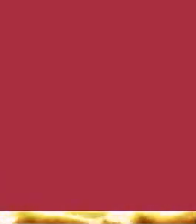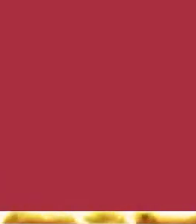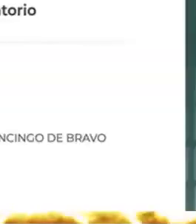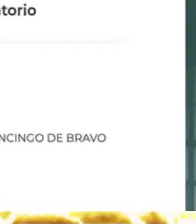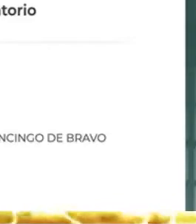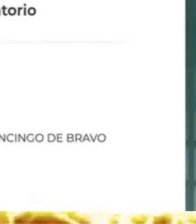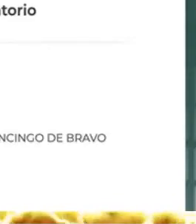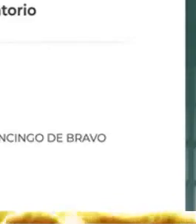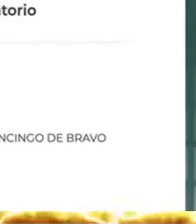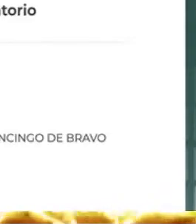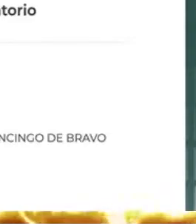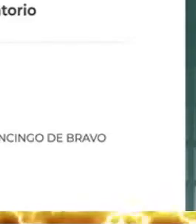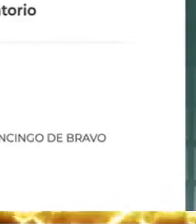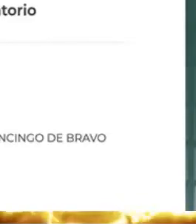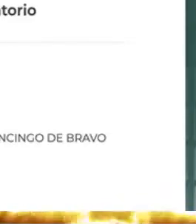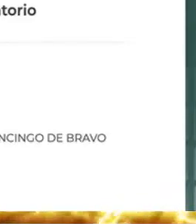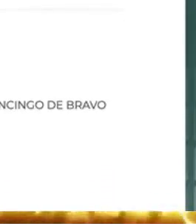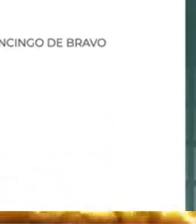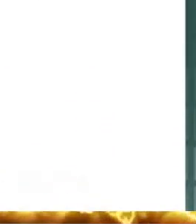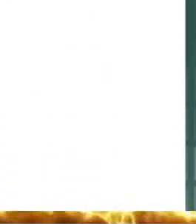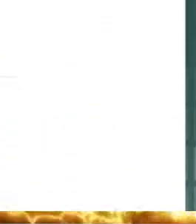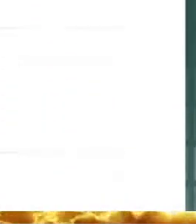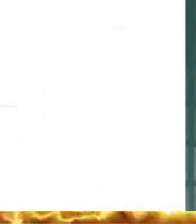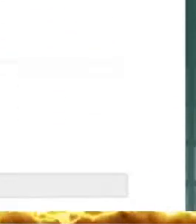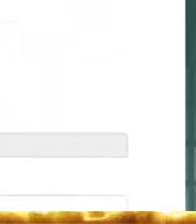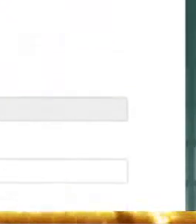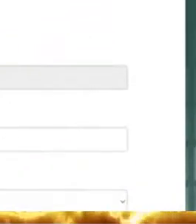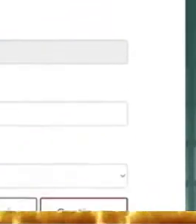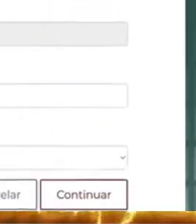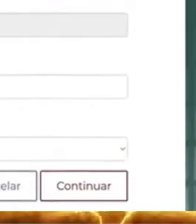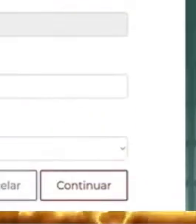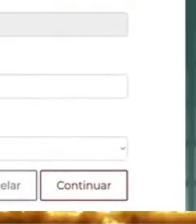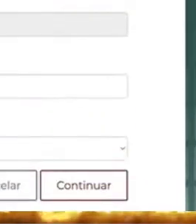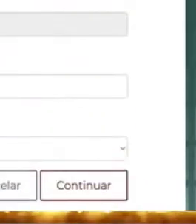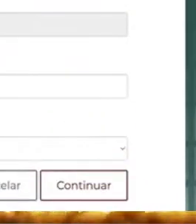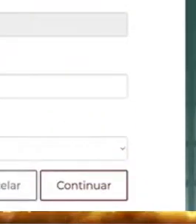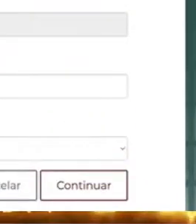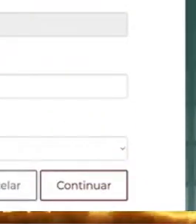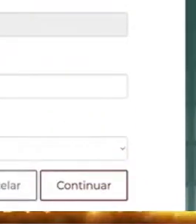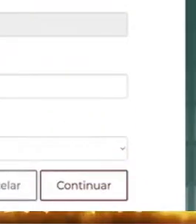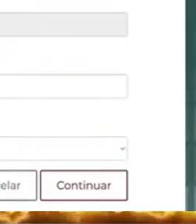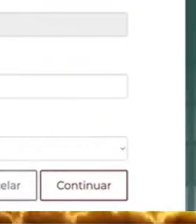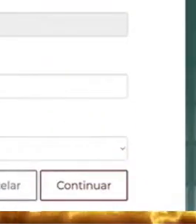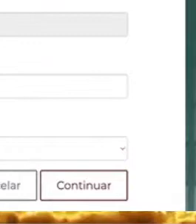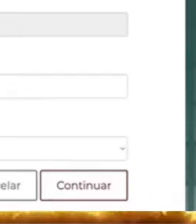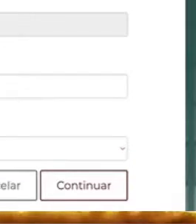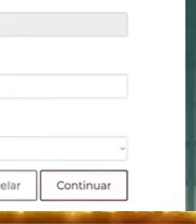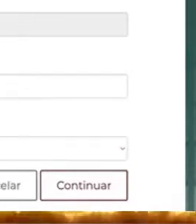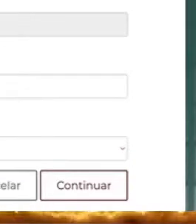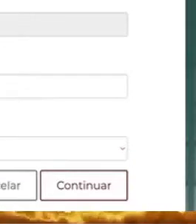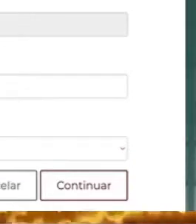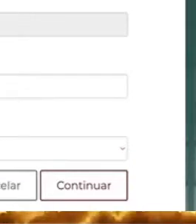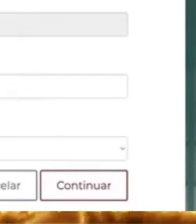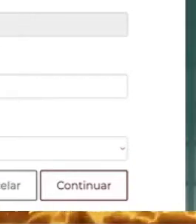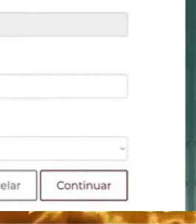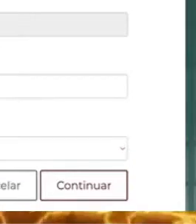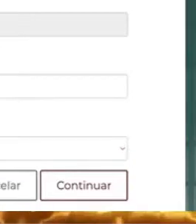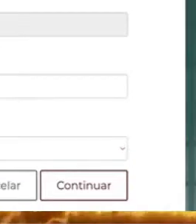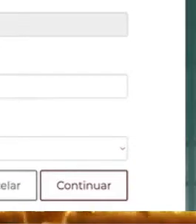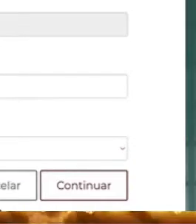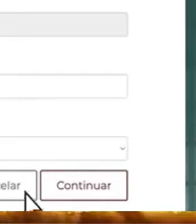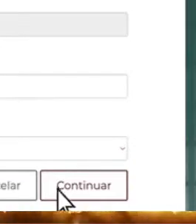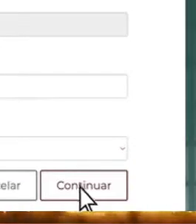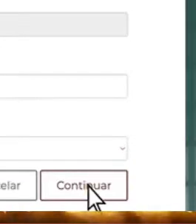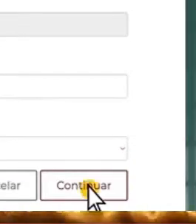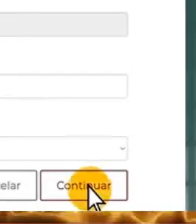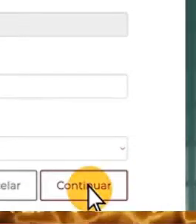Datos personales. Verifica que tu información sea correcta y termina de llenar los campos de contacto y domicilio y